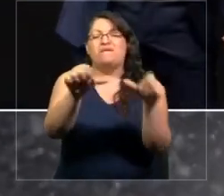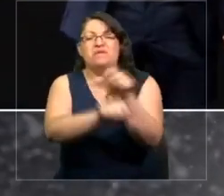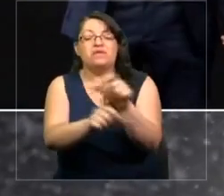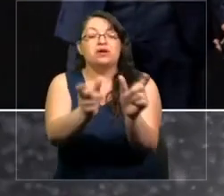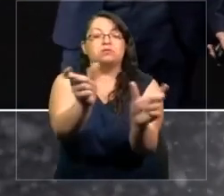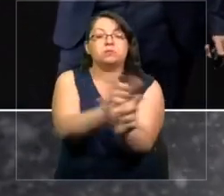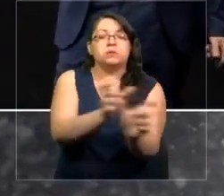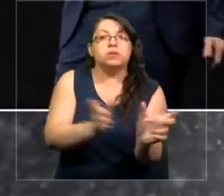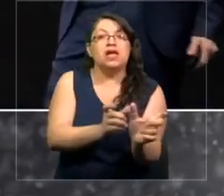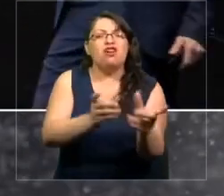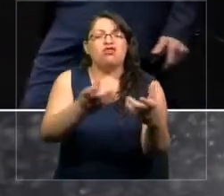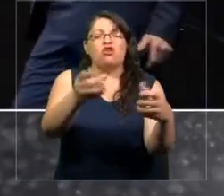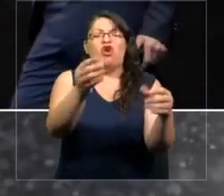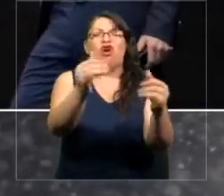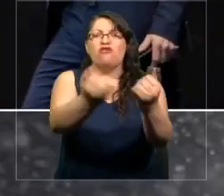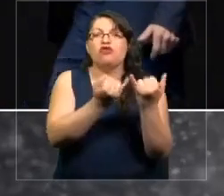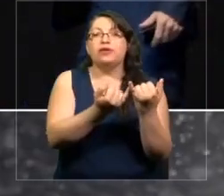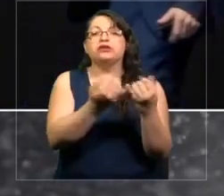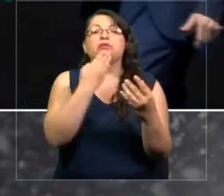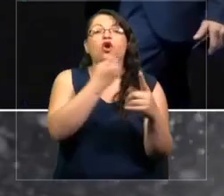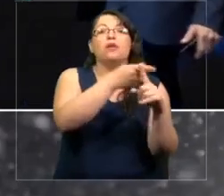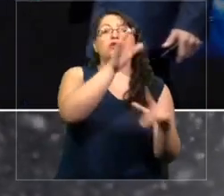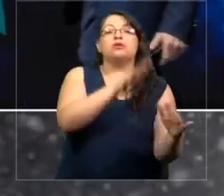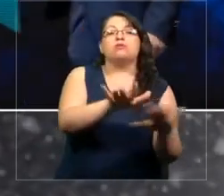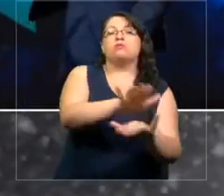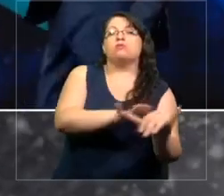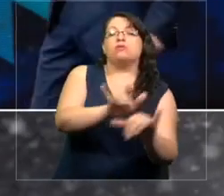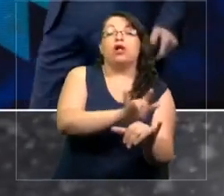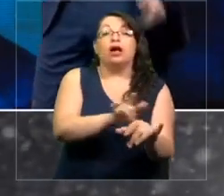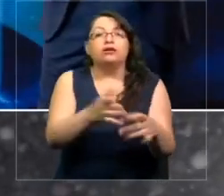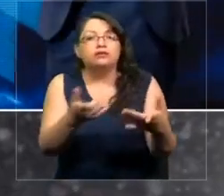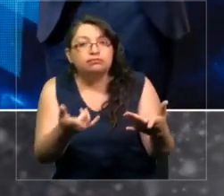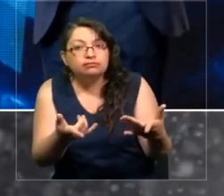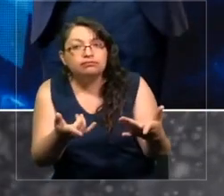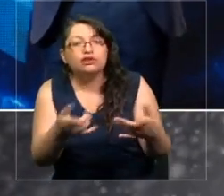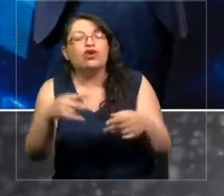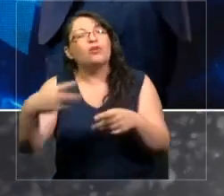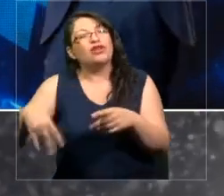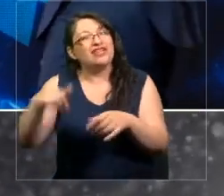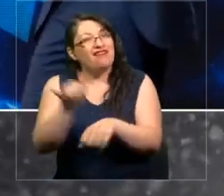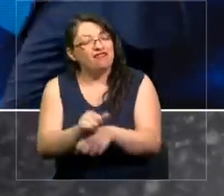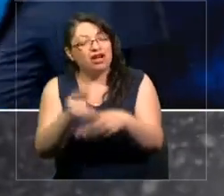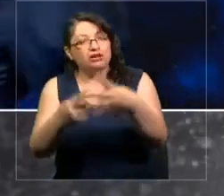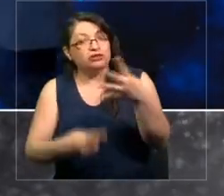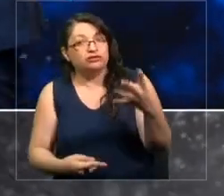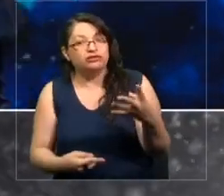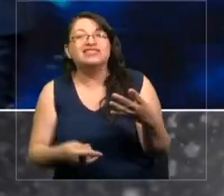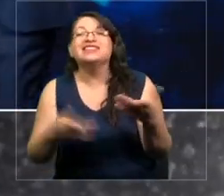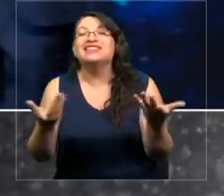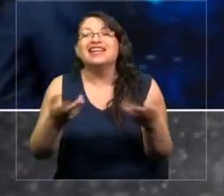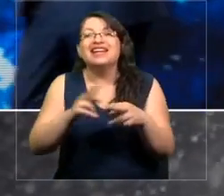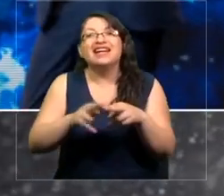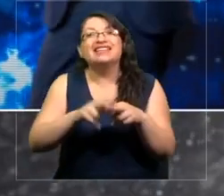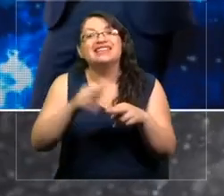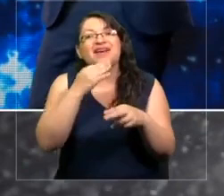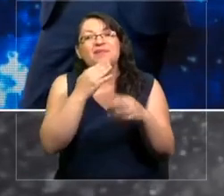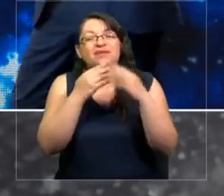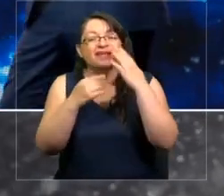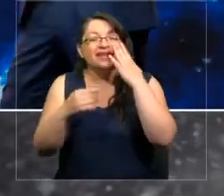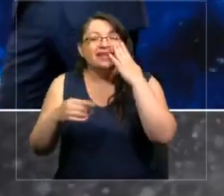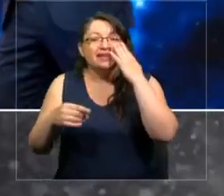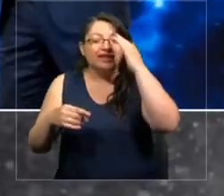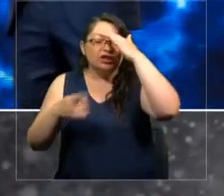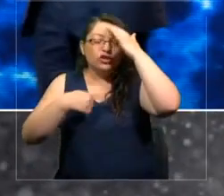news y la posverdad. Y además, si le sumamos otro elemento de la psicología, el sesgo de la confirmación, que hace que nosotros tengamos,